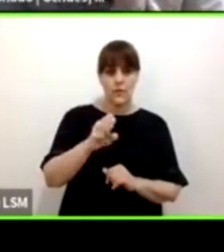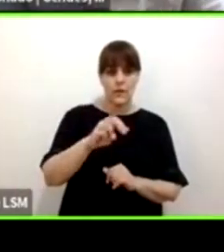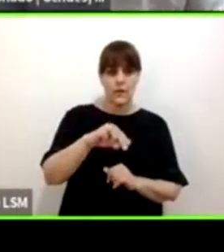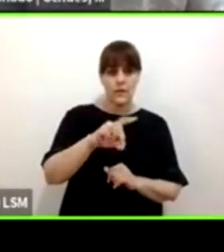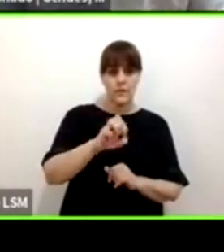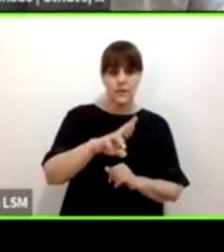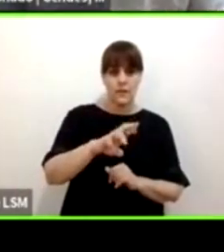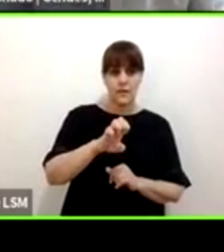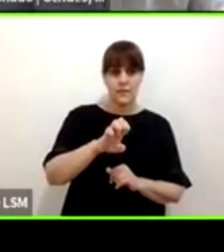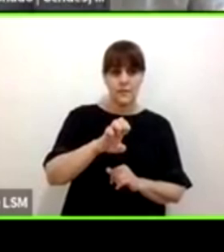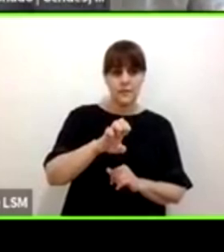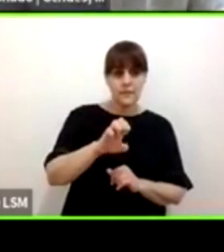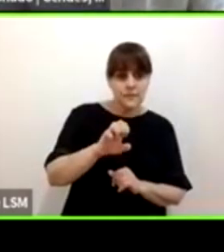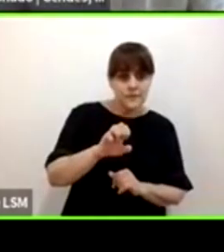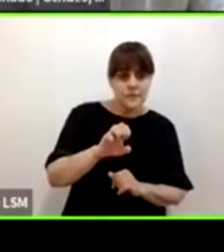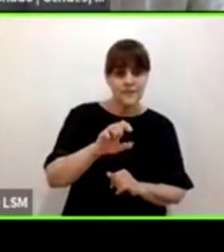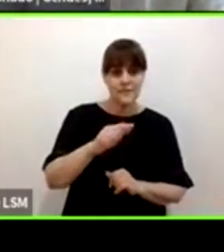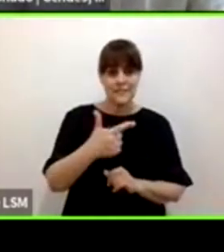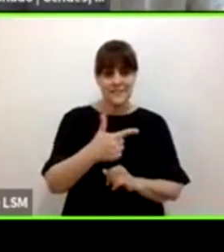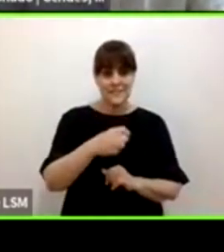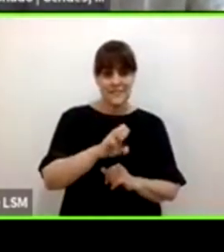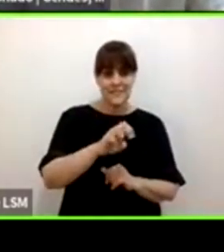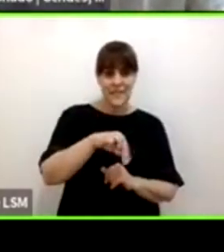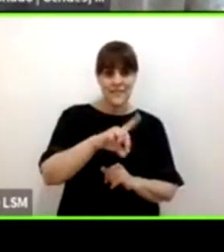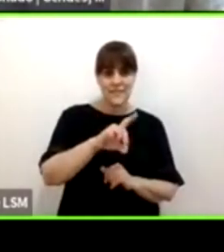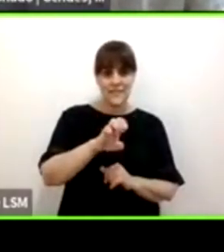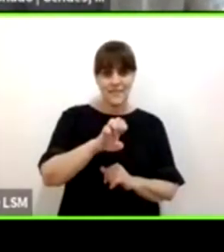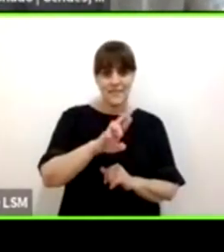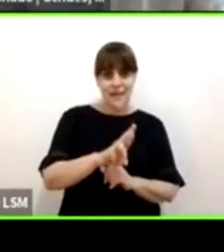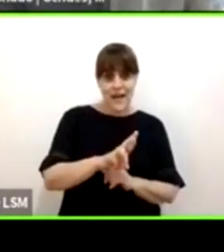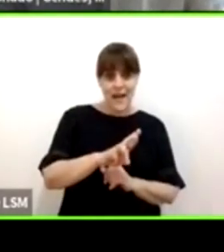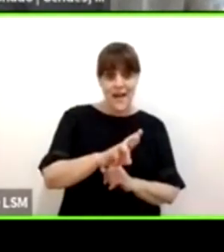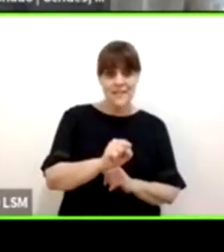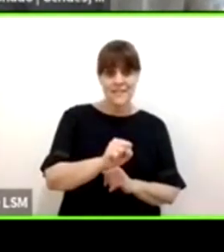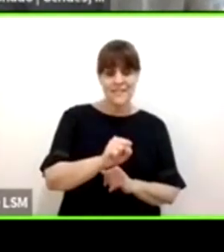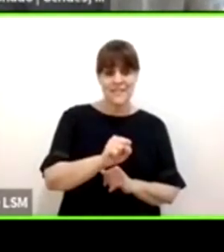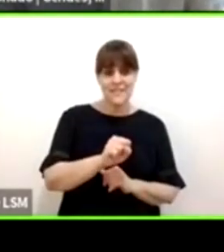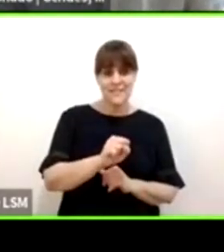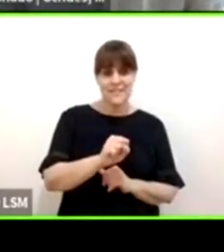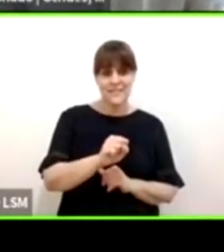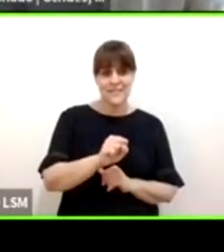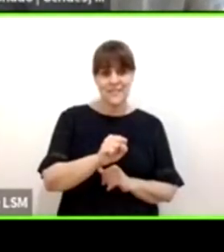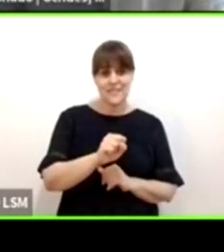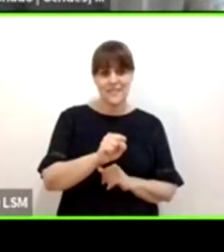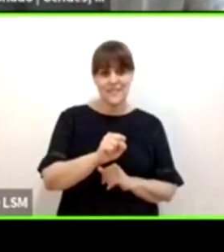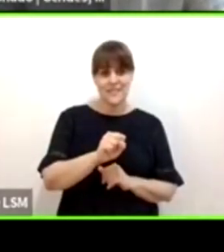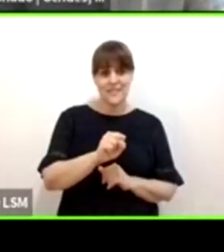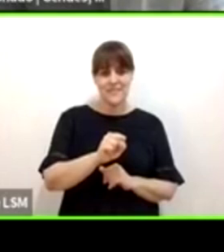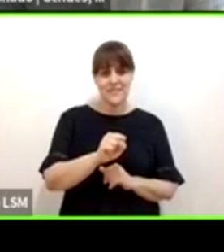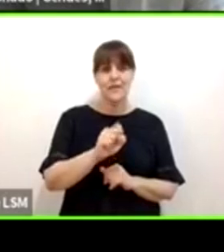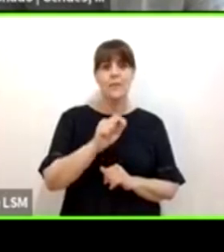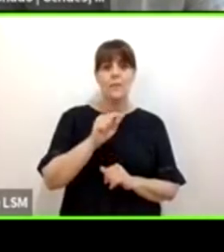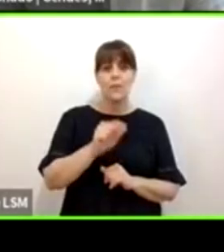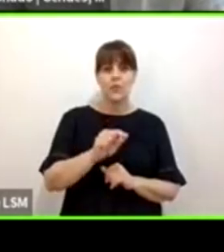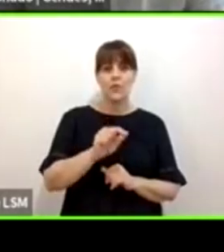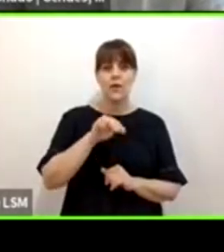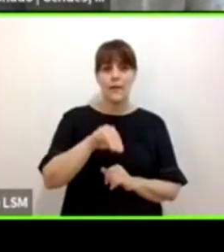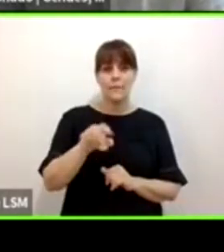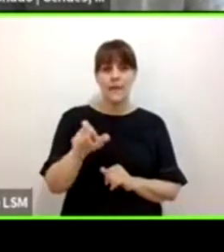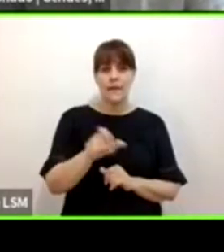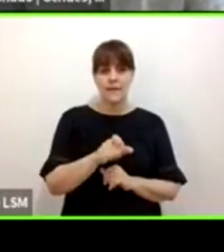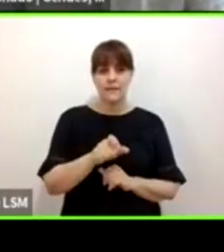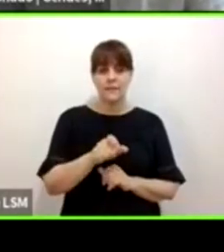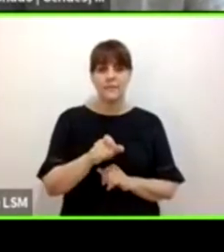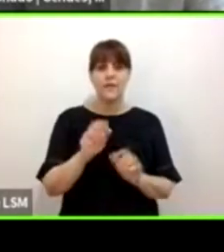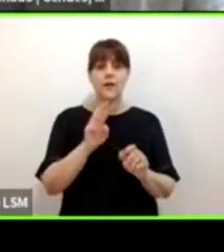gendes ahí se le llega gendes que me lo pase punto mx meorosco arroba genders punto mx y bueno la página